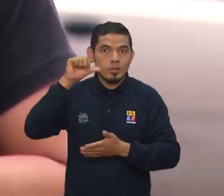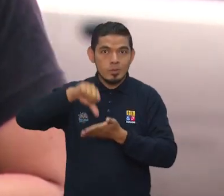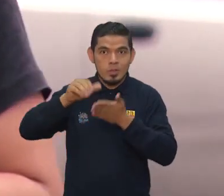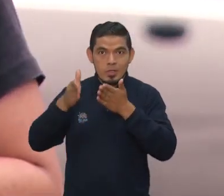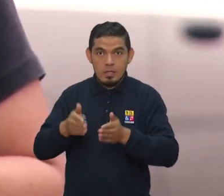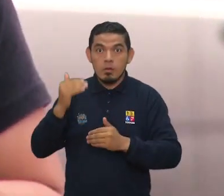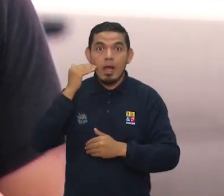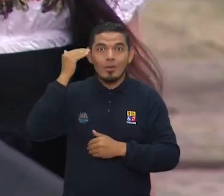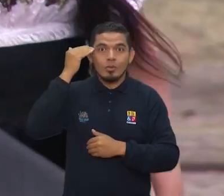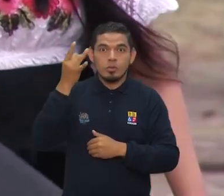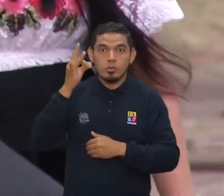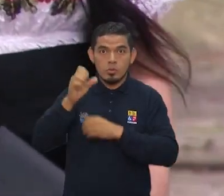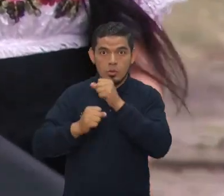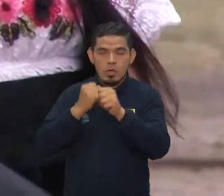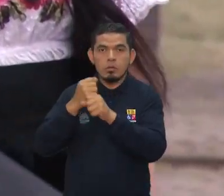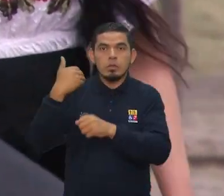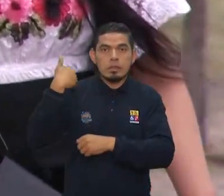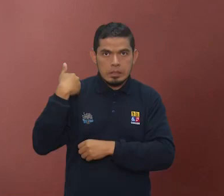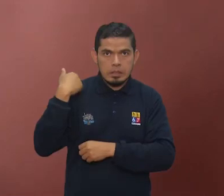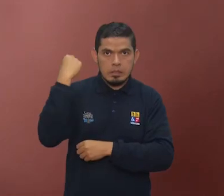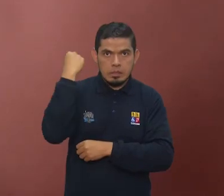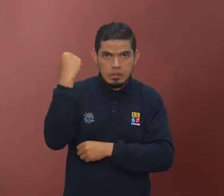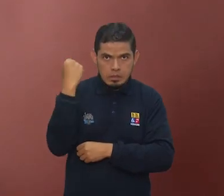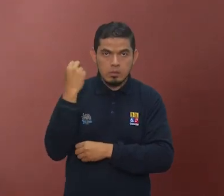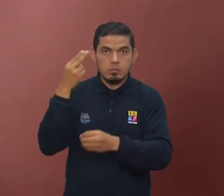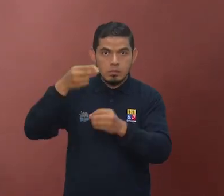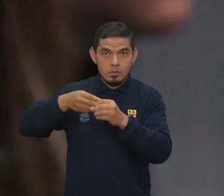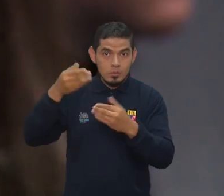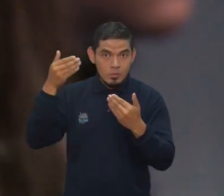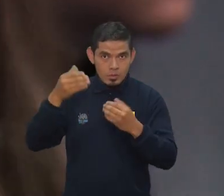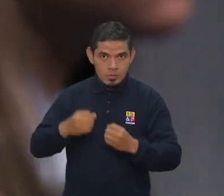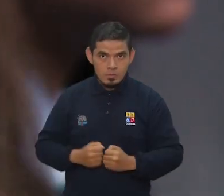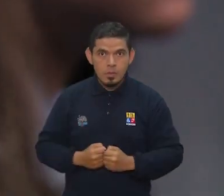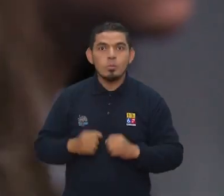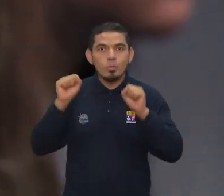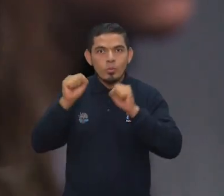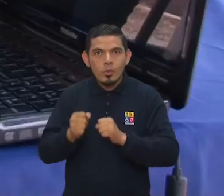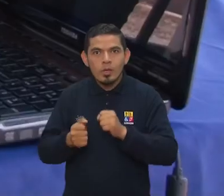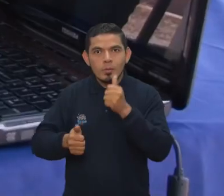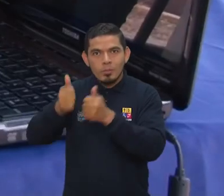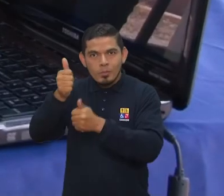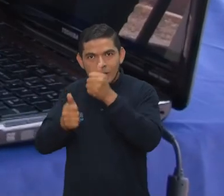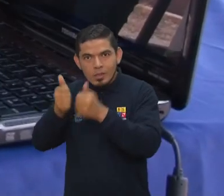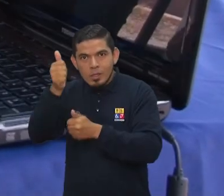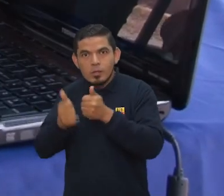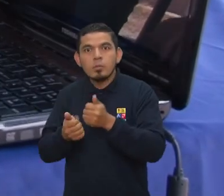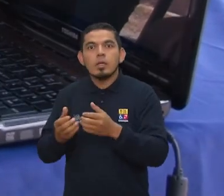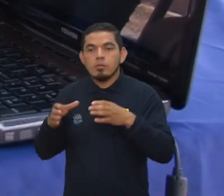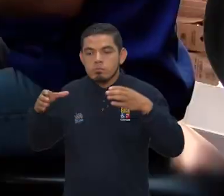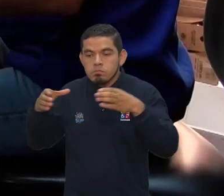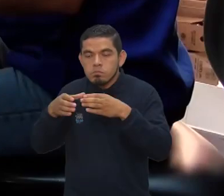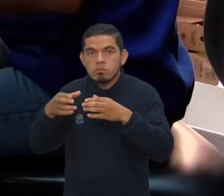ciudadanos ecuatorianos mayores de 18 años que se encuentren en goce de sus derechos de participación política a postularse al proceso de